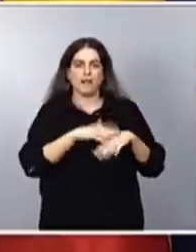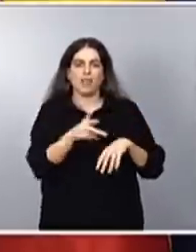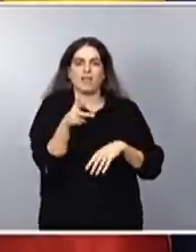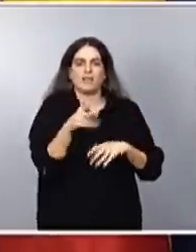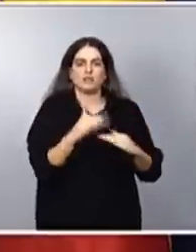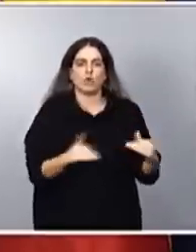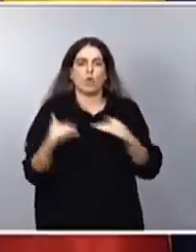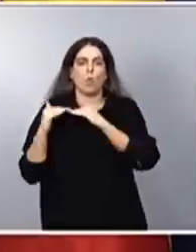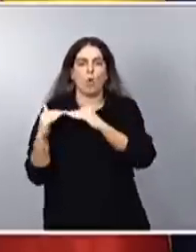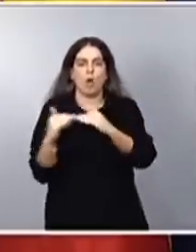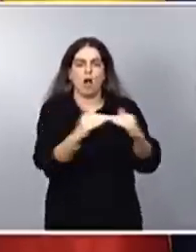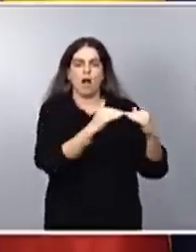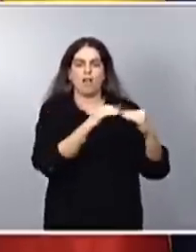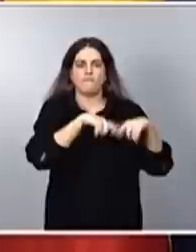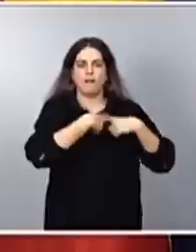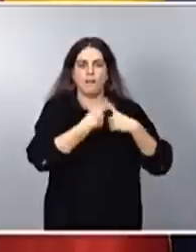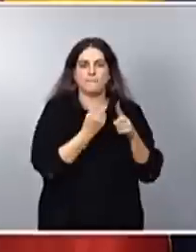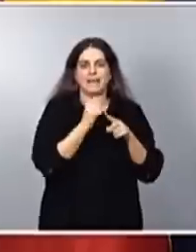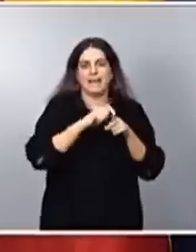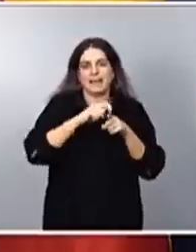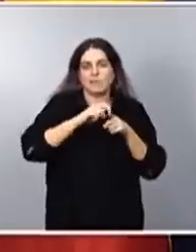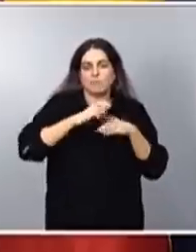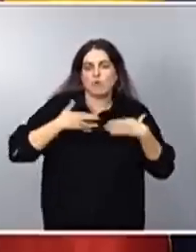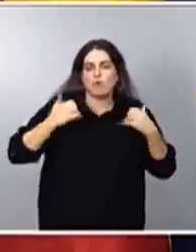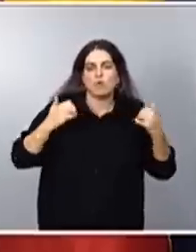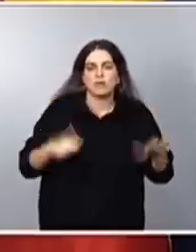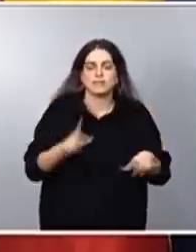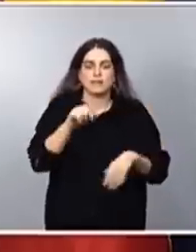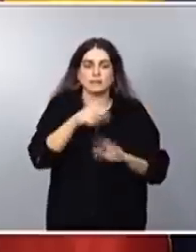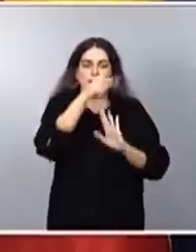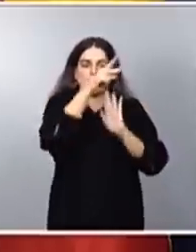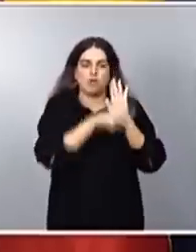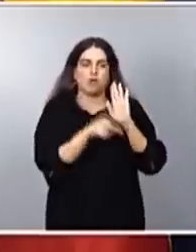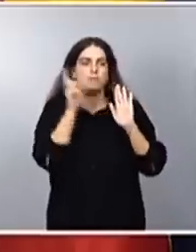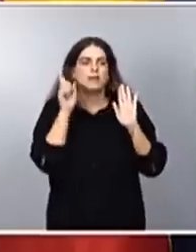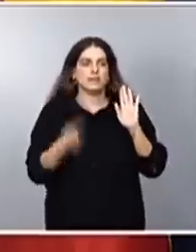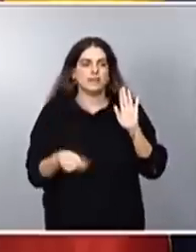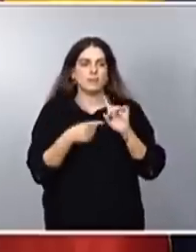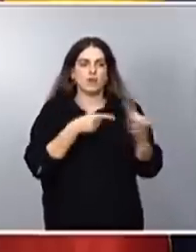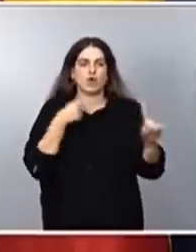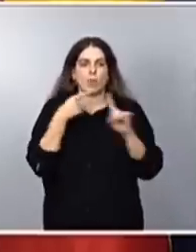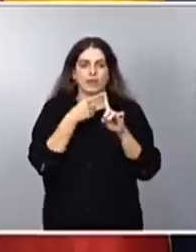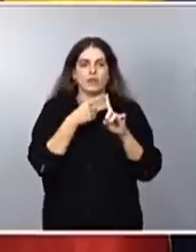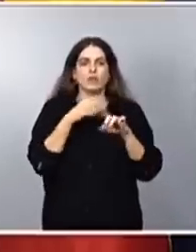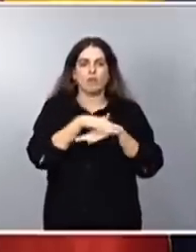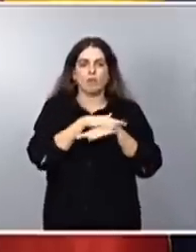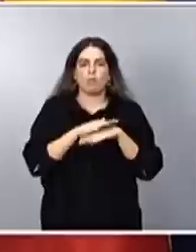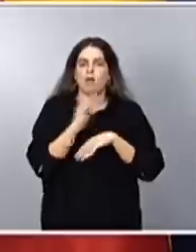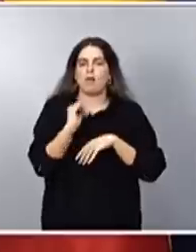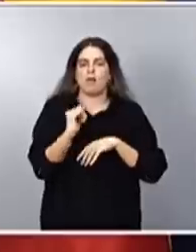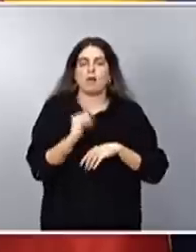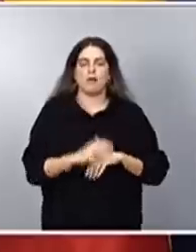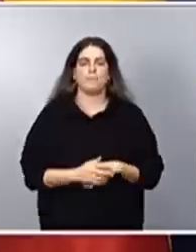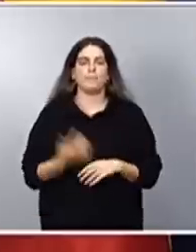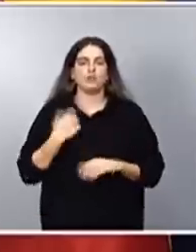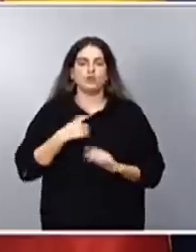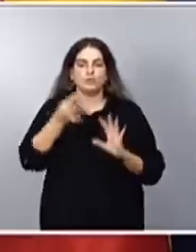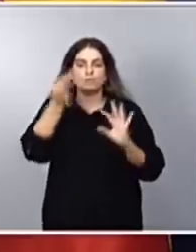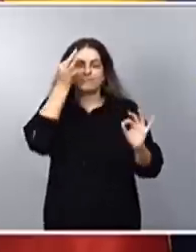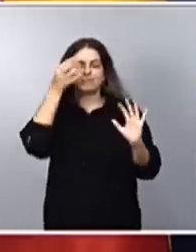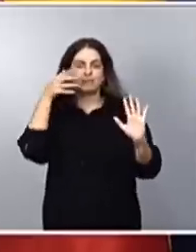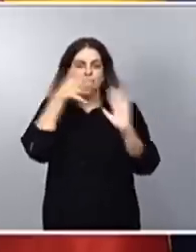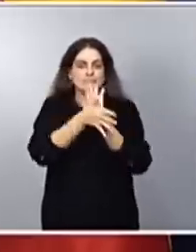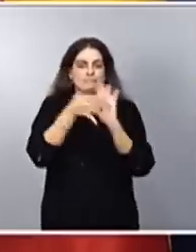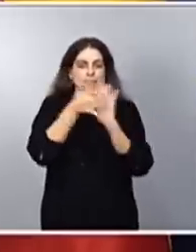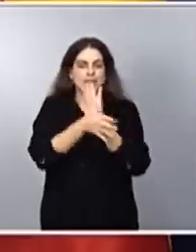familia. Por eso, esta norma también tenía este objetivo fundamental. Voy a detallar brevemente el